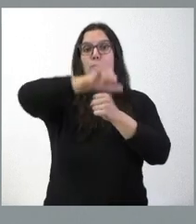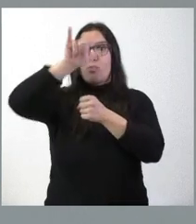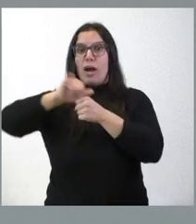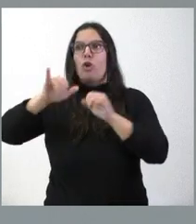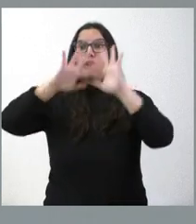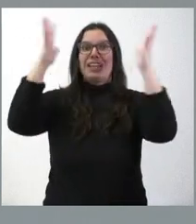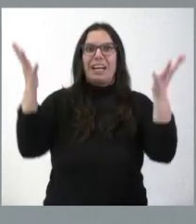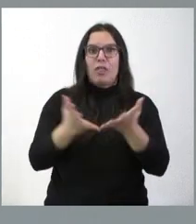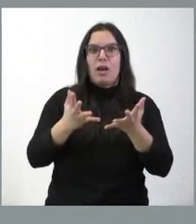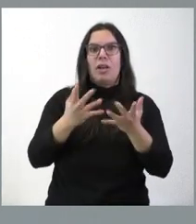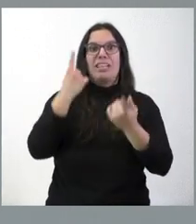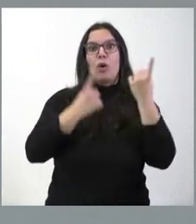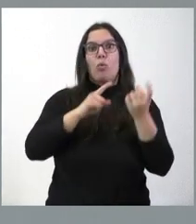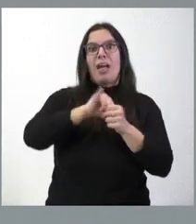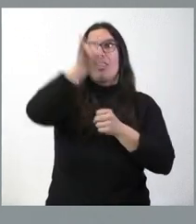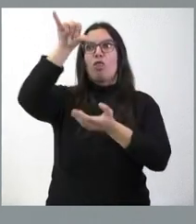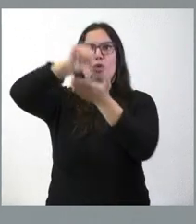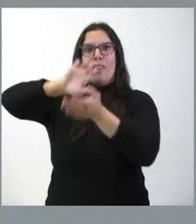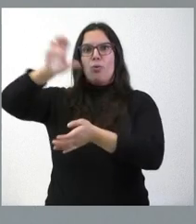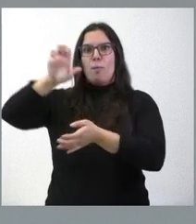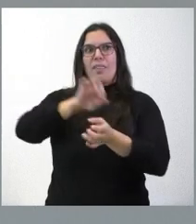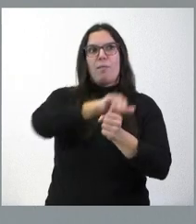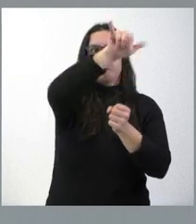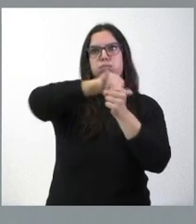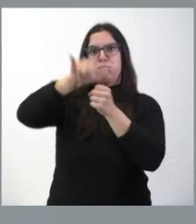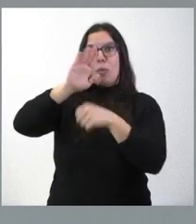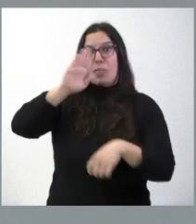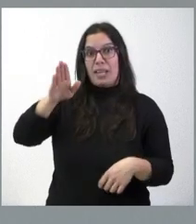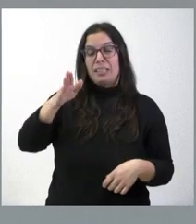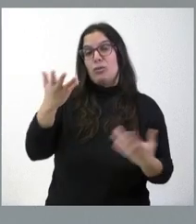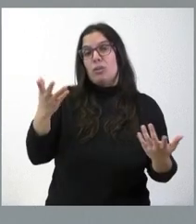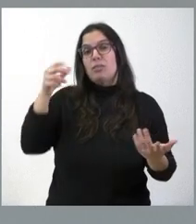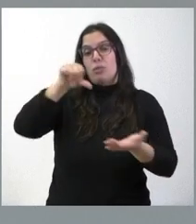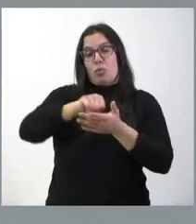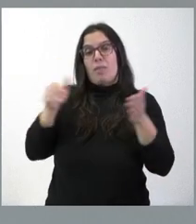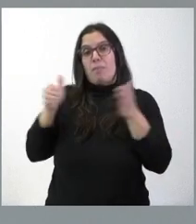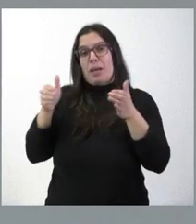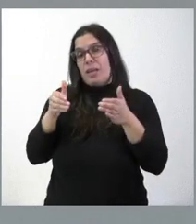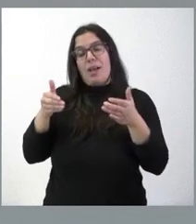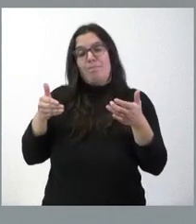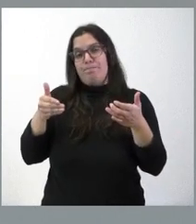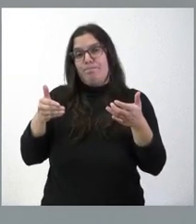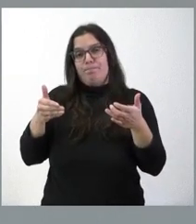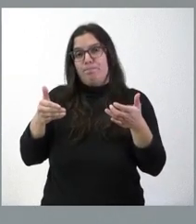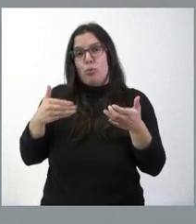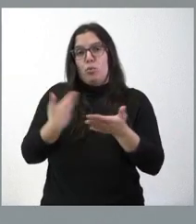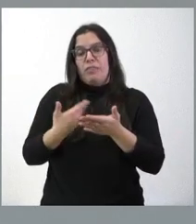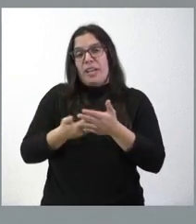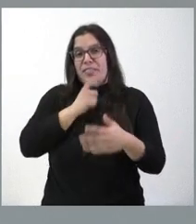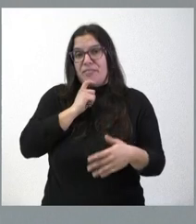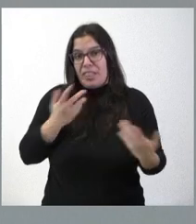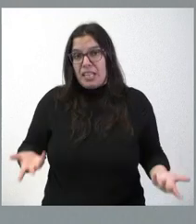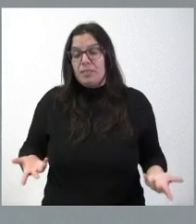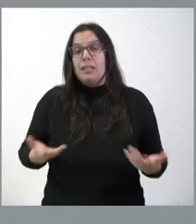europeas, de las cuales, lógicamente, los municipios de menor dimensión son los que menos capacidad tienen de justificar. Por tanto,